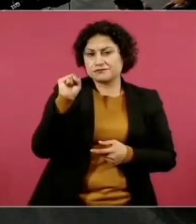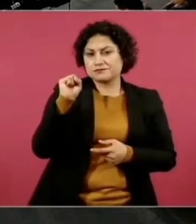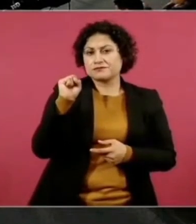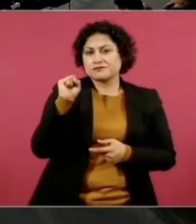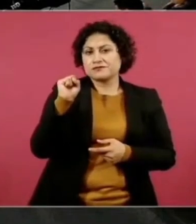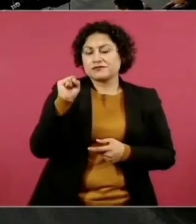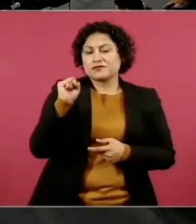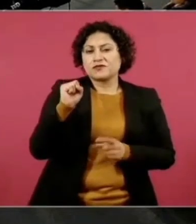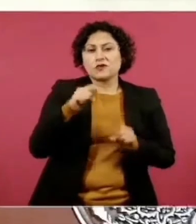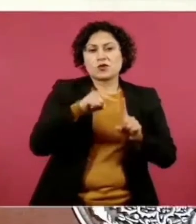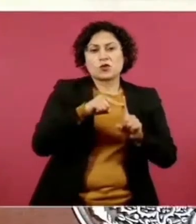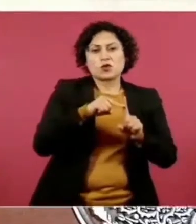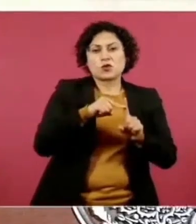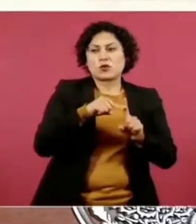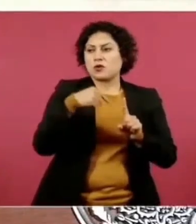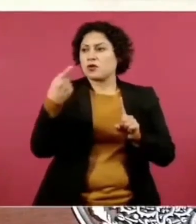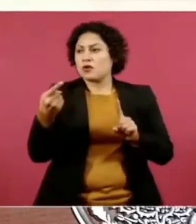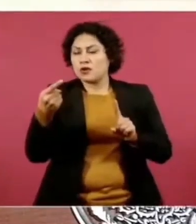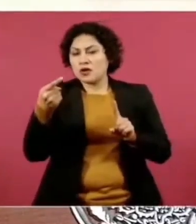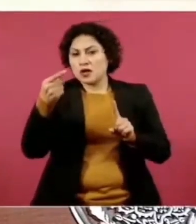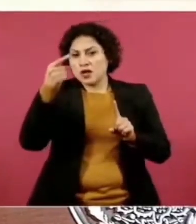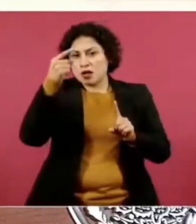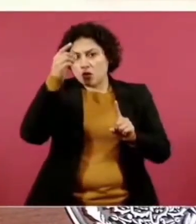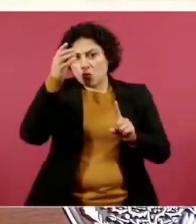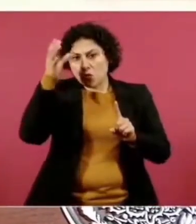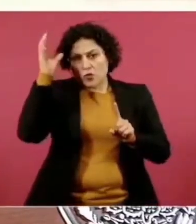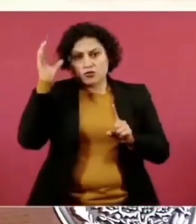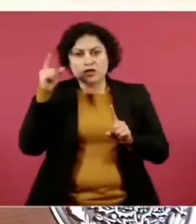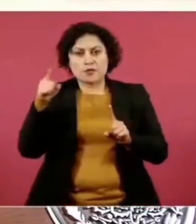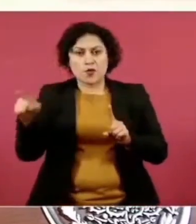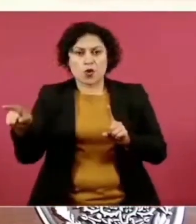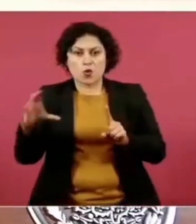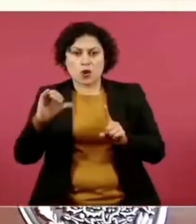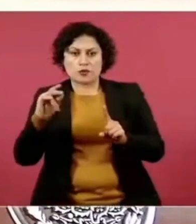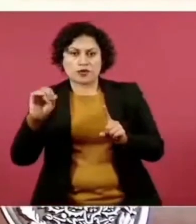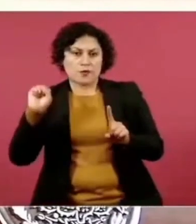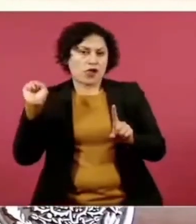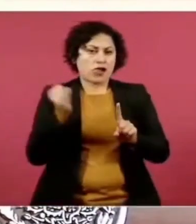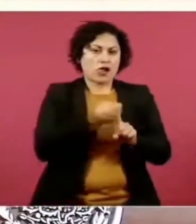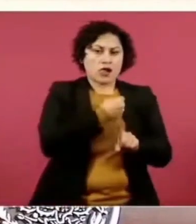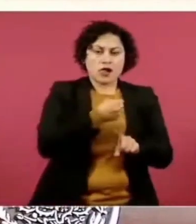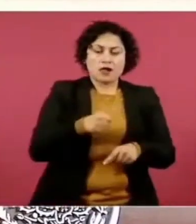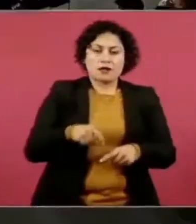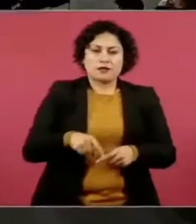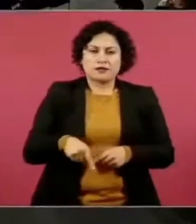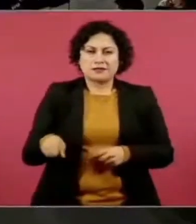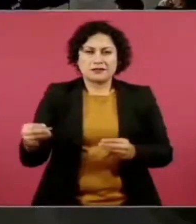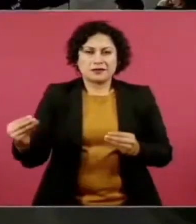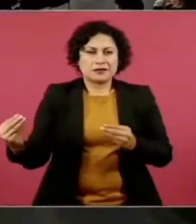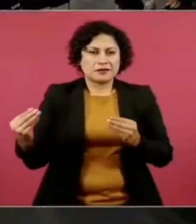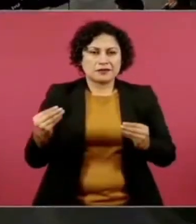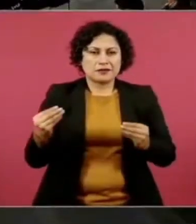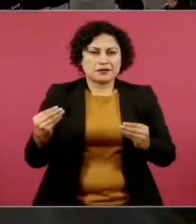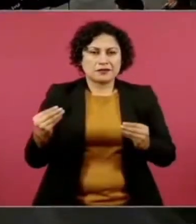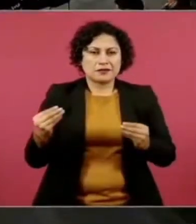coscorrón cuauhtémoc, ese,